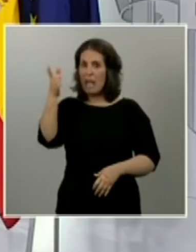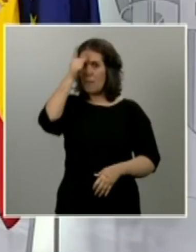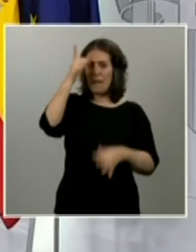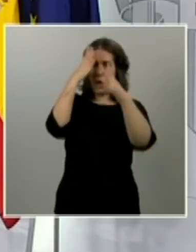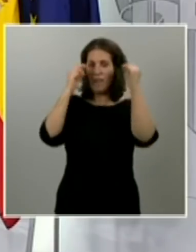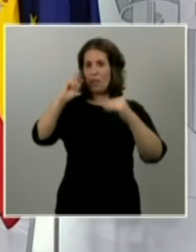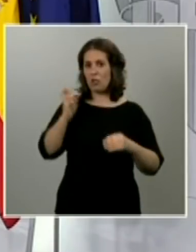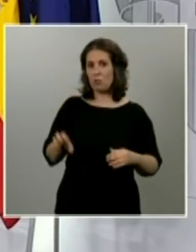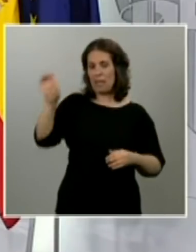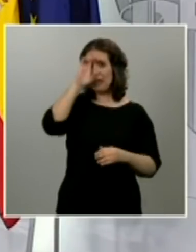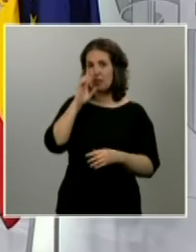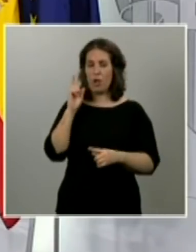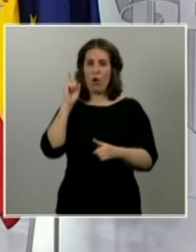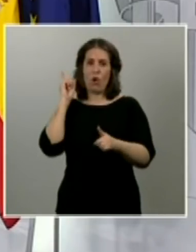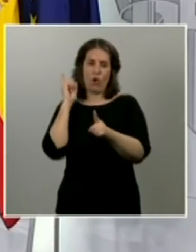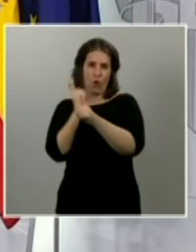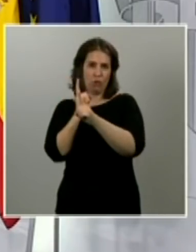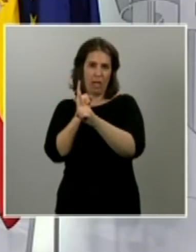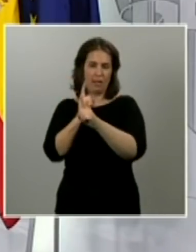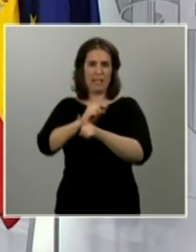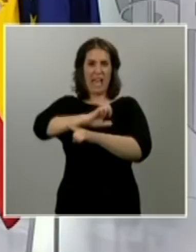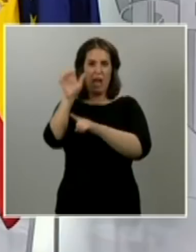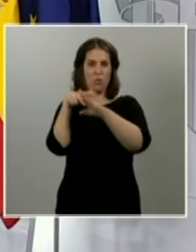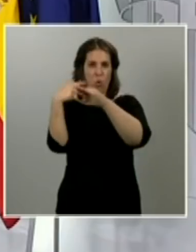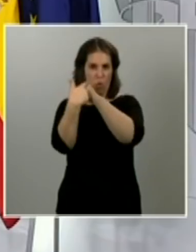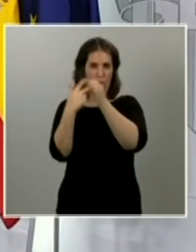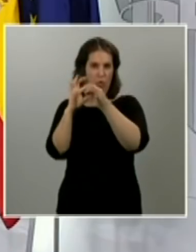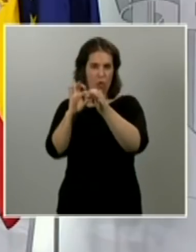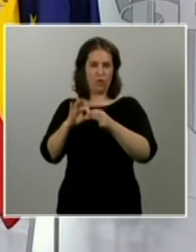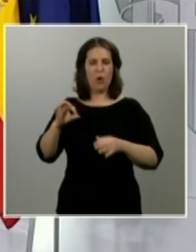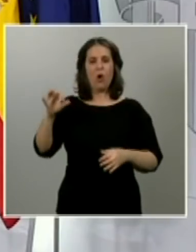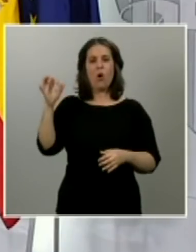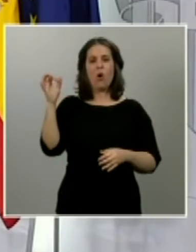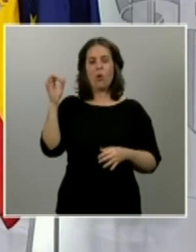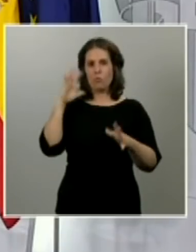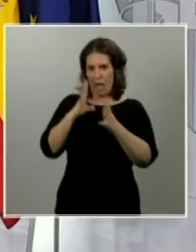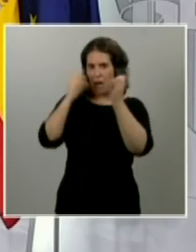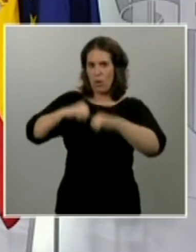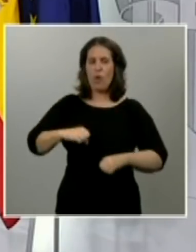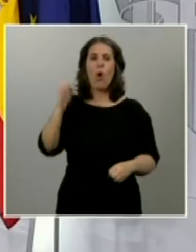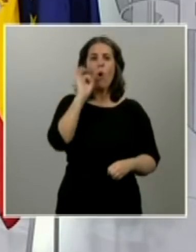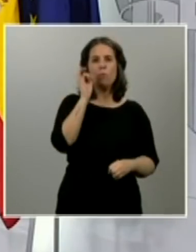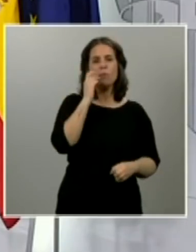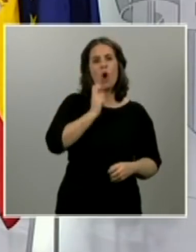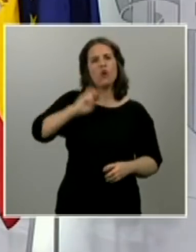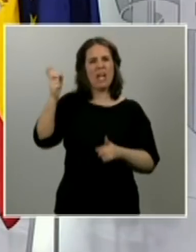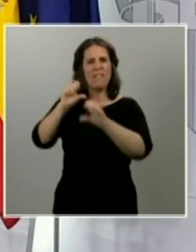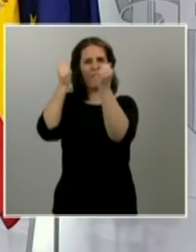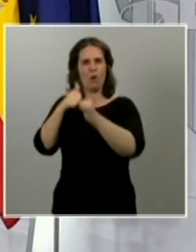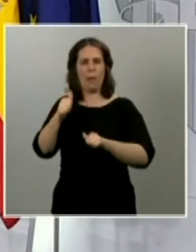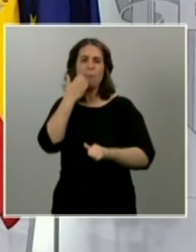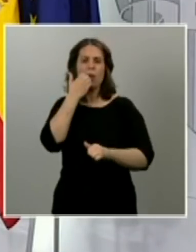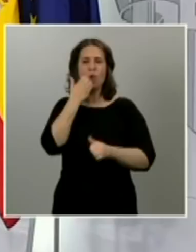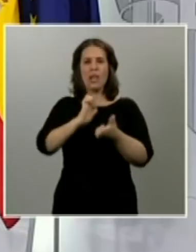los euro o coronabonos se mantiene o existe una fórmula de solidaridad europea fuera de estos bonos por ejemplo con créditos MEDE con